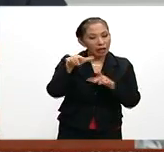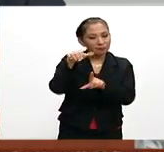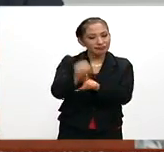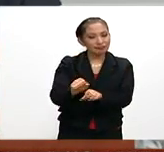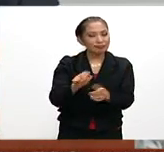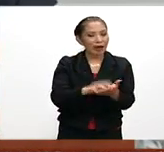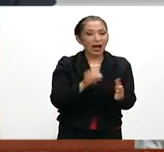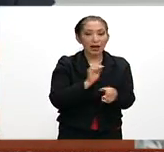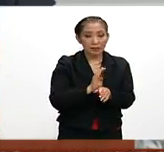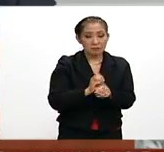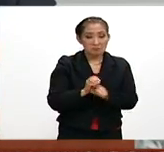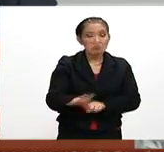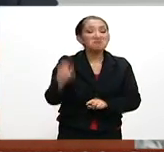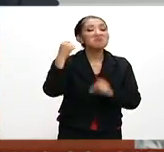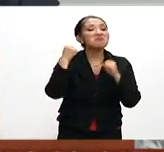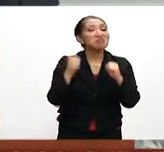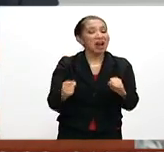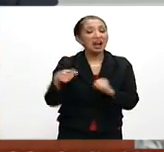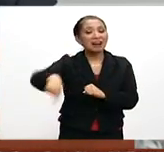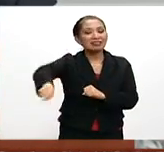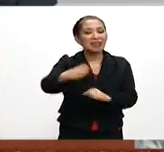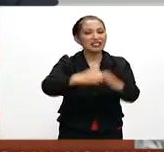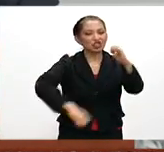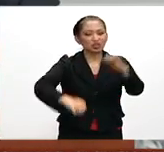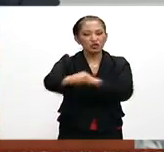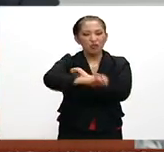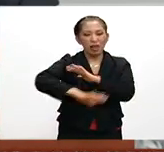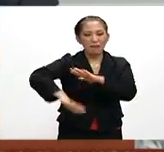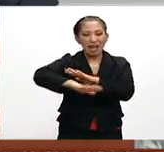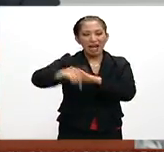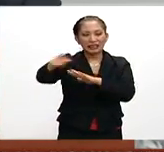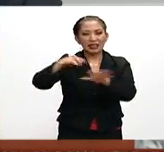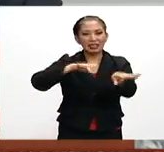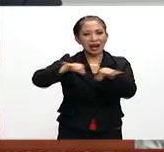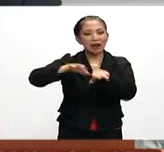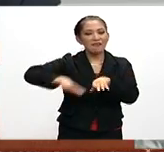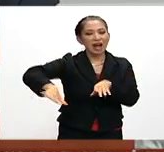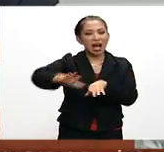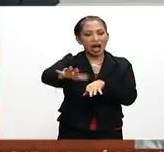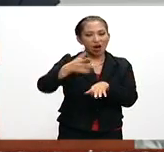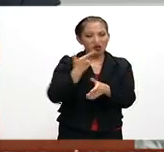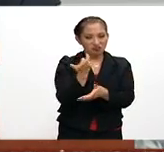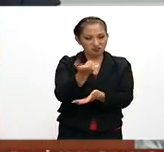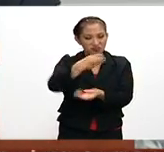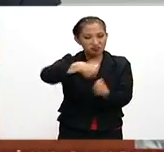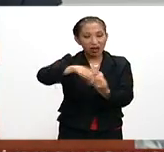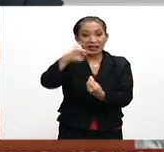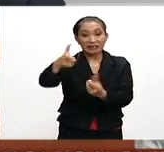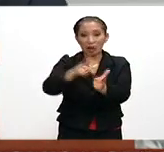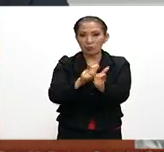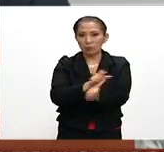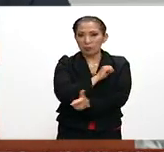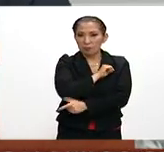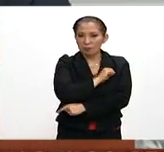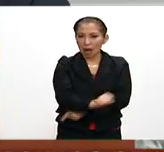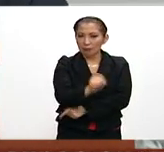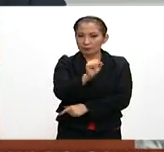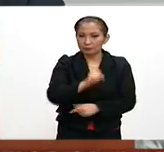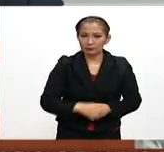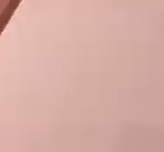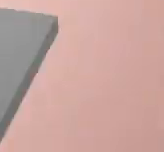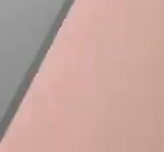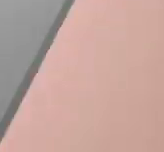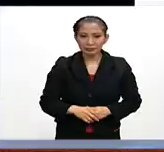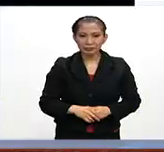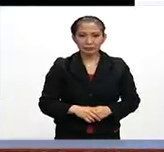detención afectará significativamente la estructura operativa y financiera de esta organización delictiva.